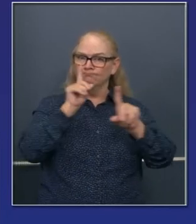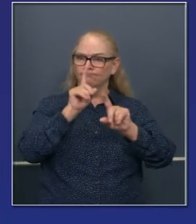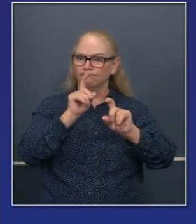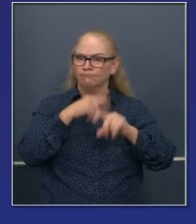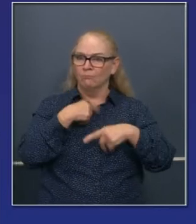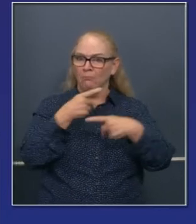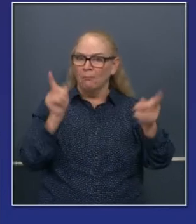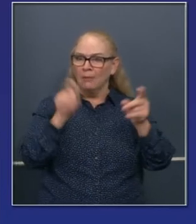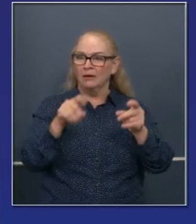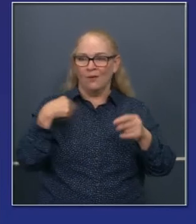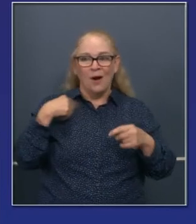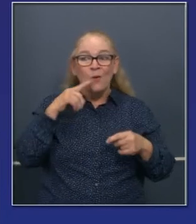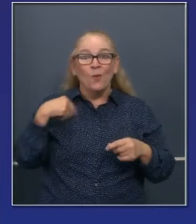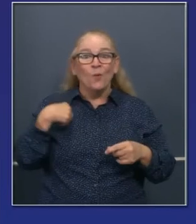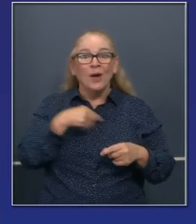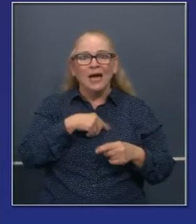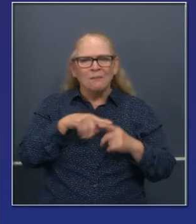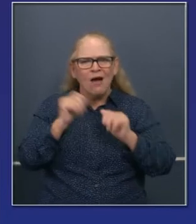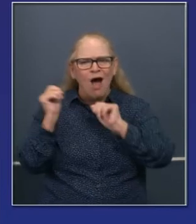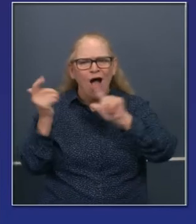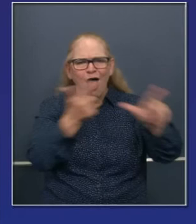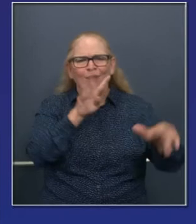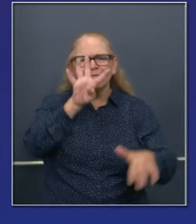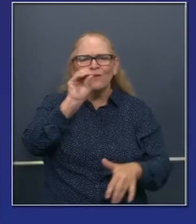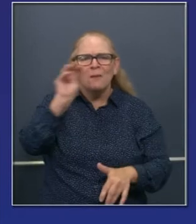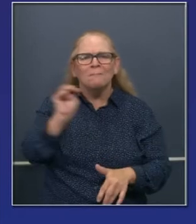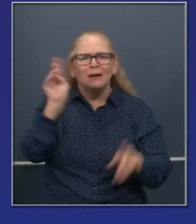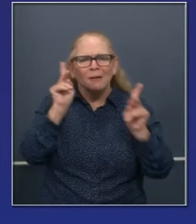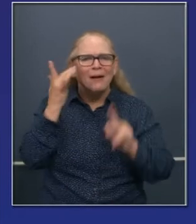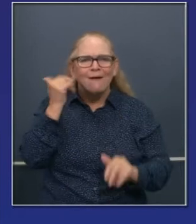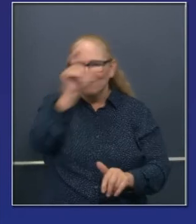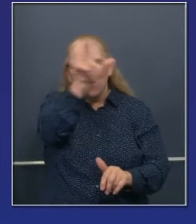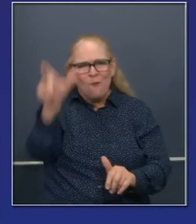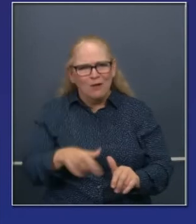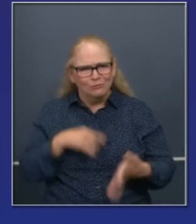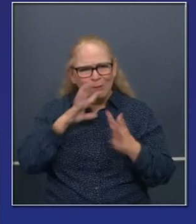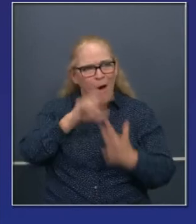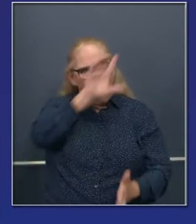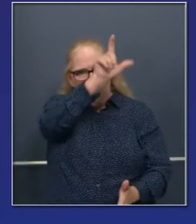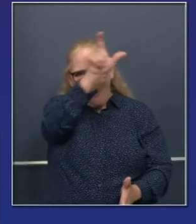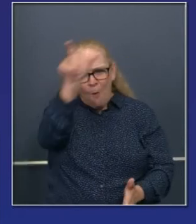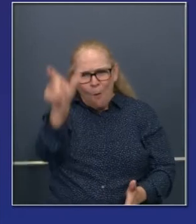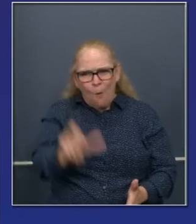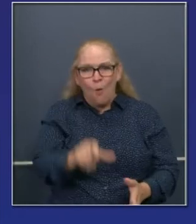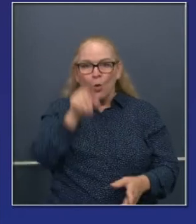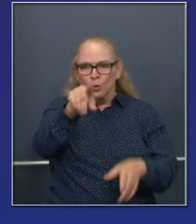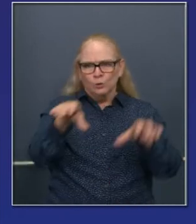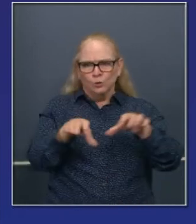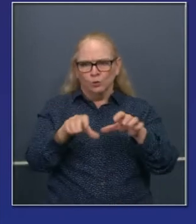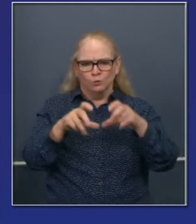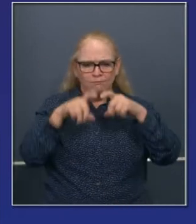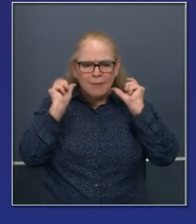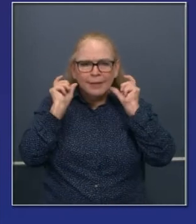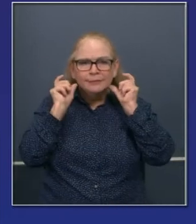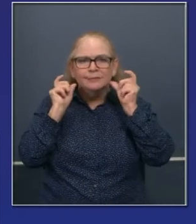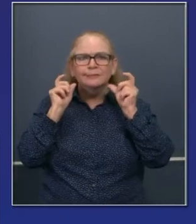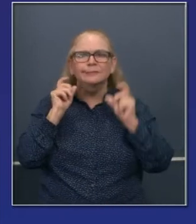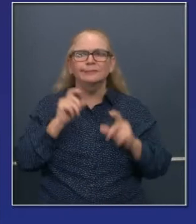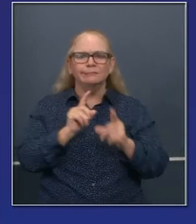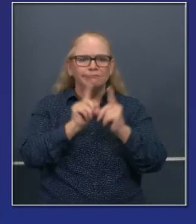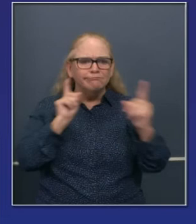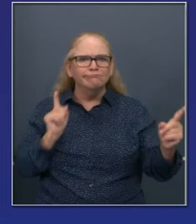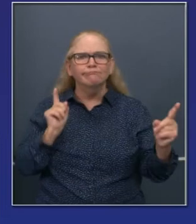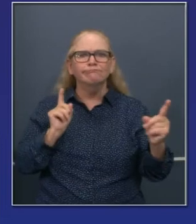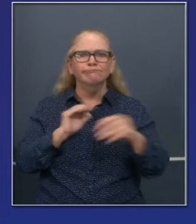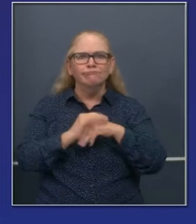nosotros, cuando digo nosotros, la gente del Estado de California, 40 millones de personas, que ustedes están haciendo, está funcionando. Pónganse esas